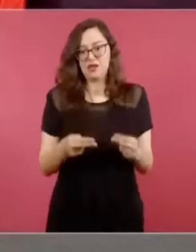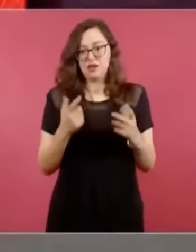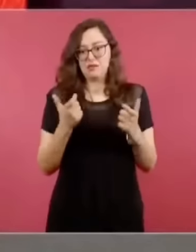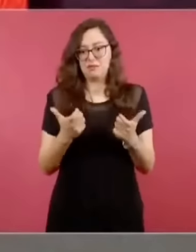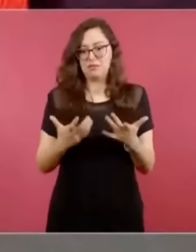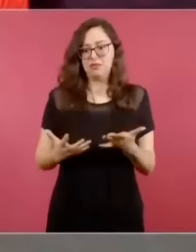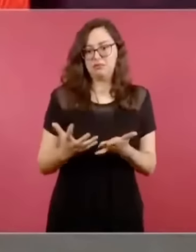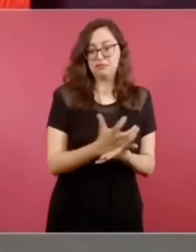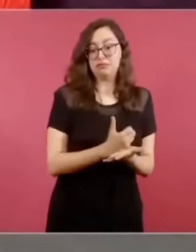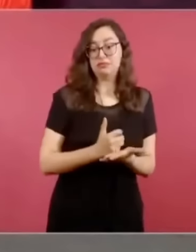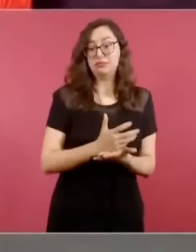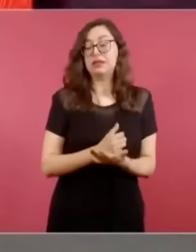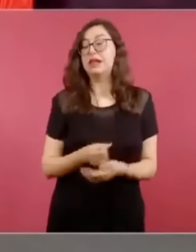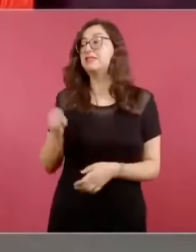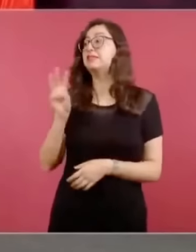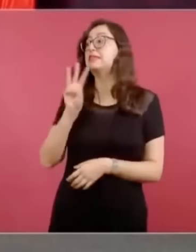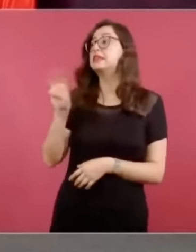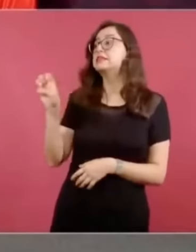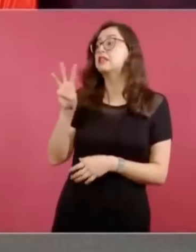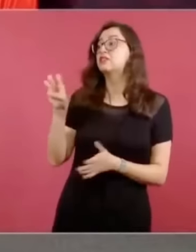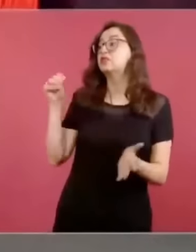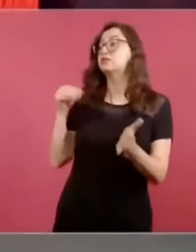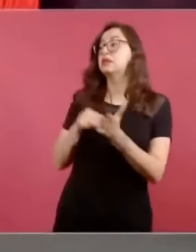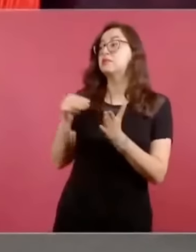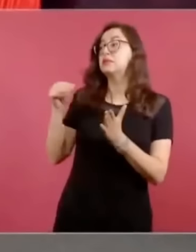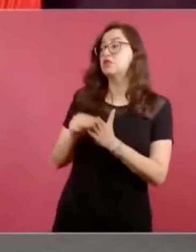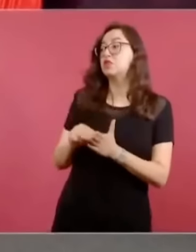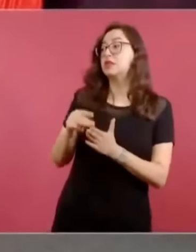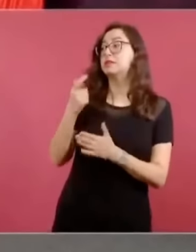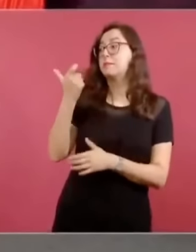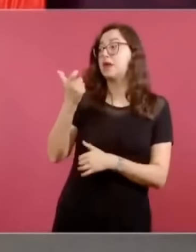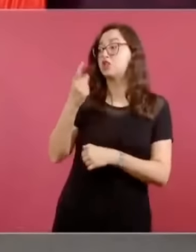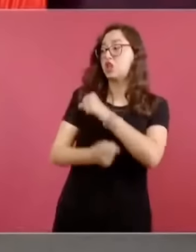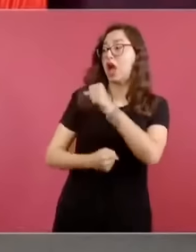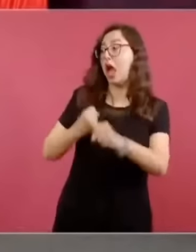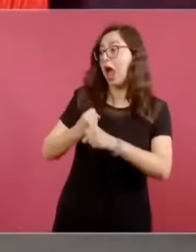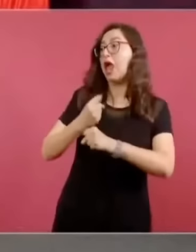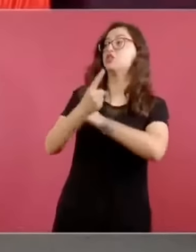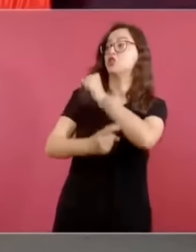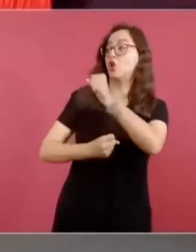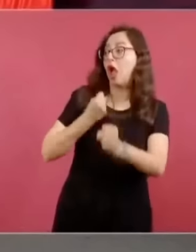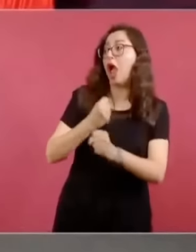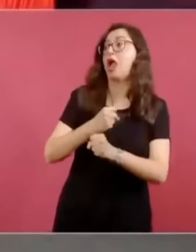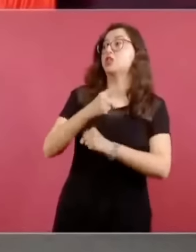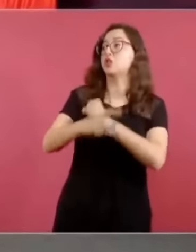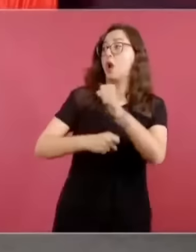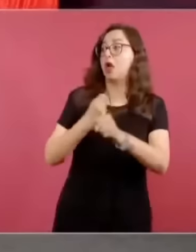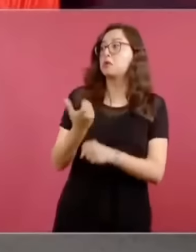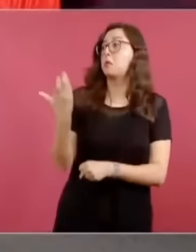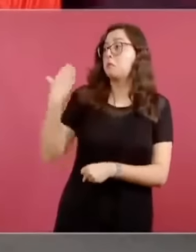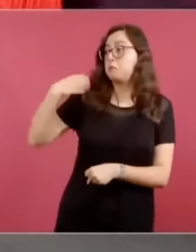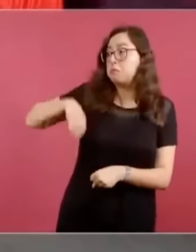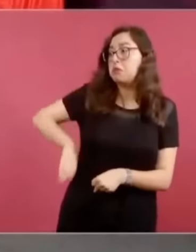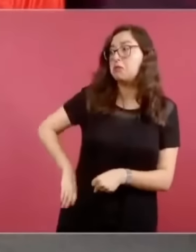mil millones de pesos anuales aproximadamente. Sí, sí, era mucho dinero